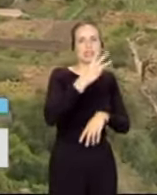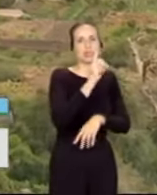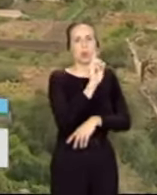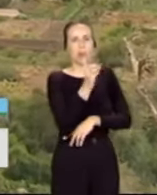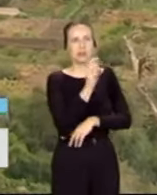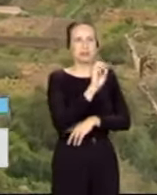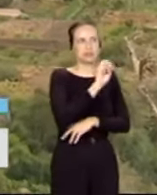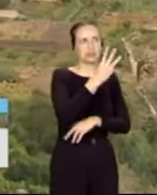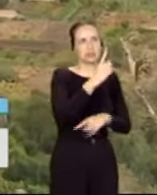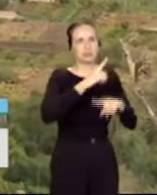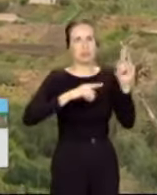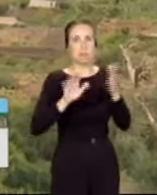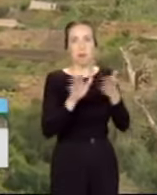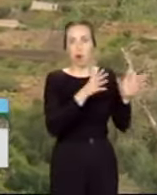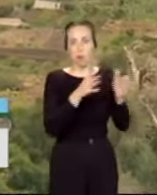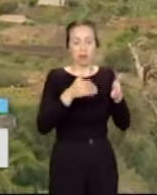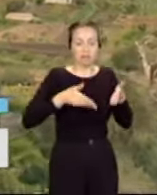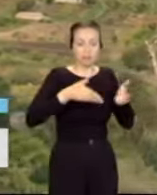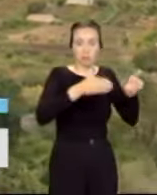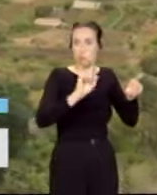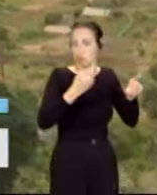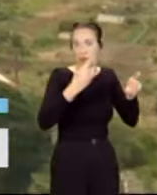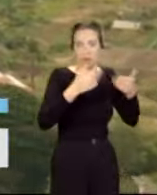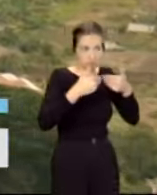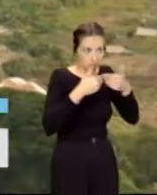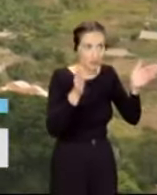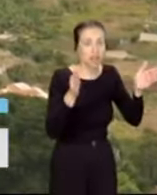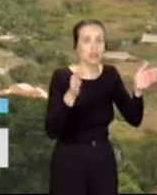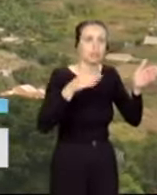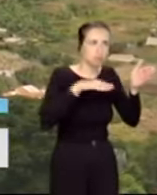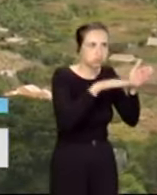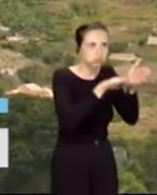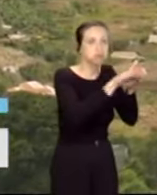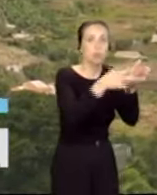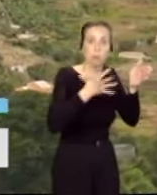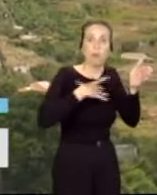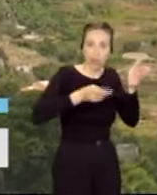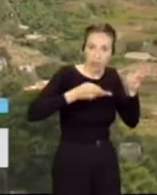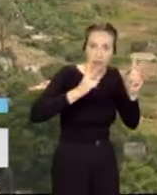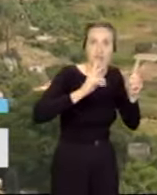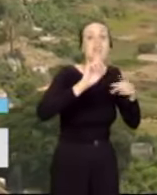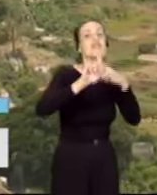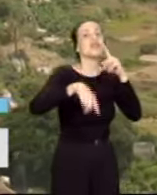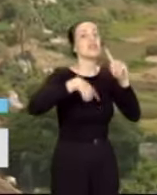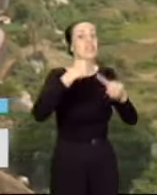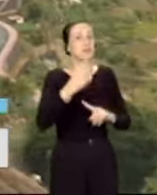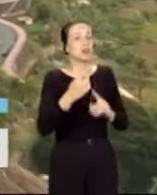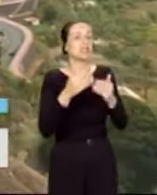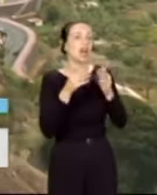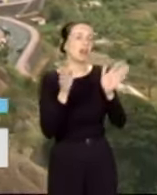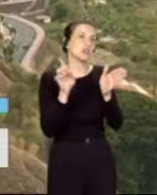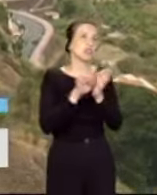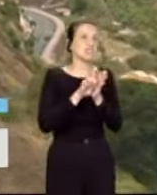abrirá la primera, para luego entre la primera oficial y segunda, pues se abrirá en torno